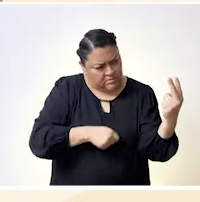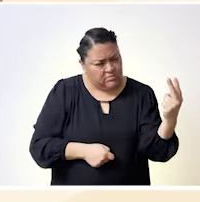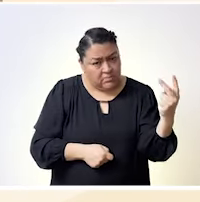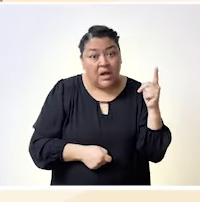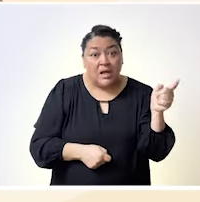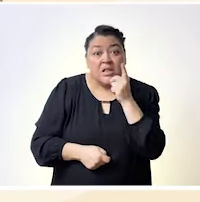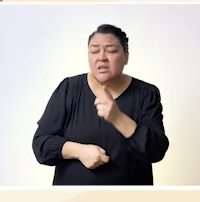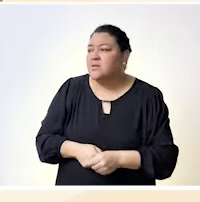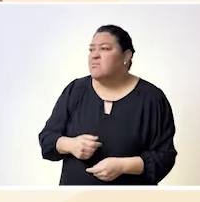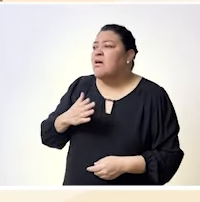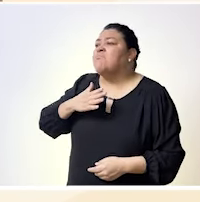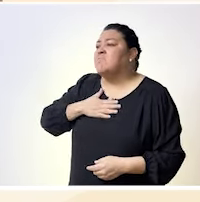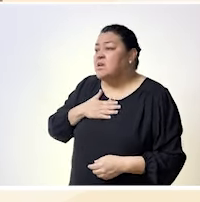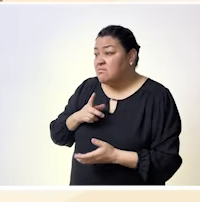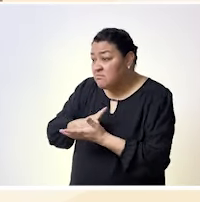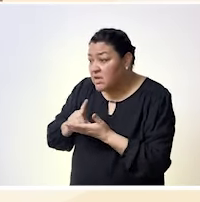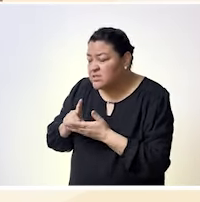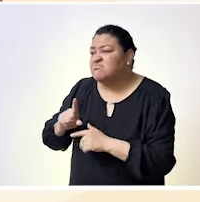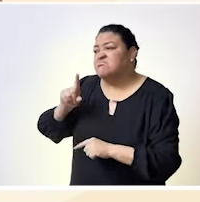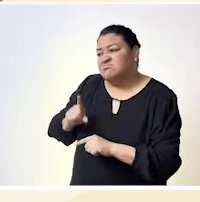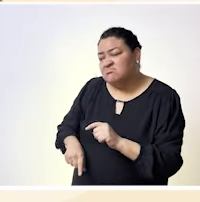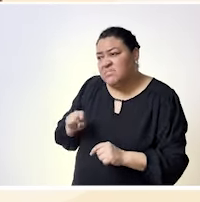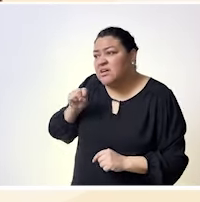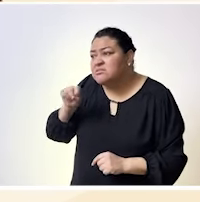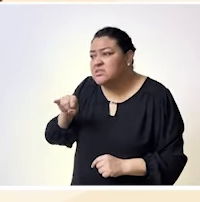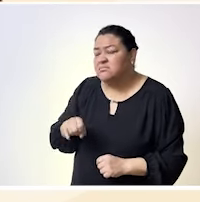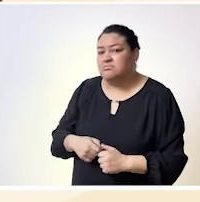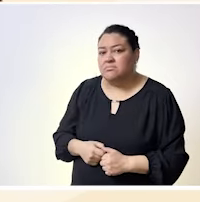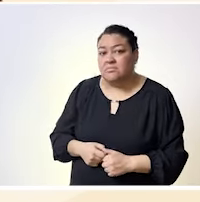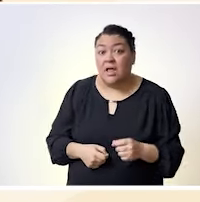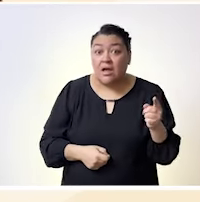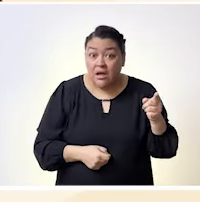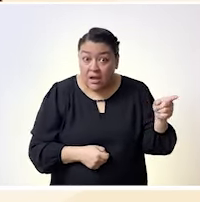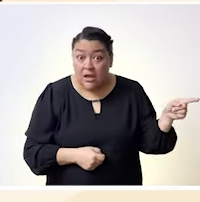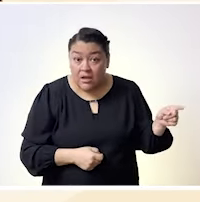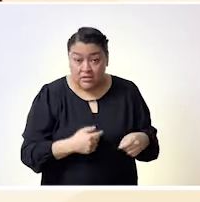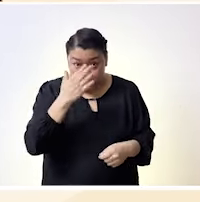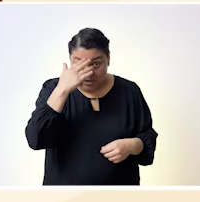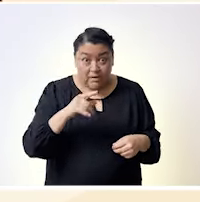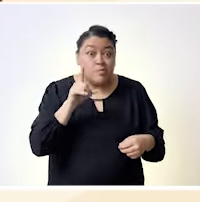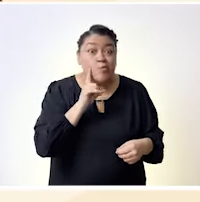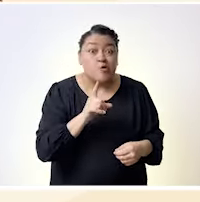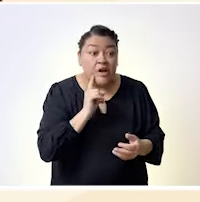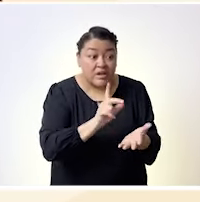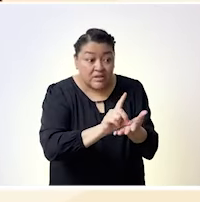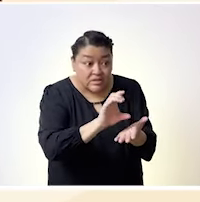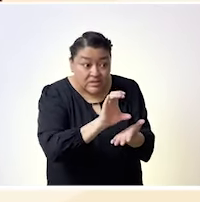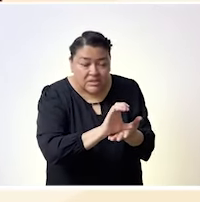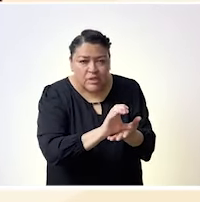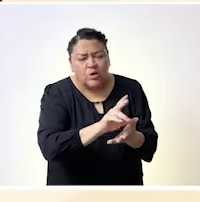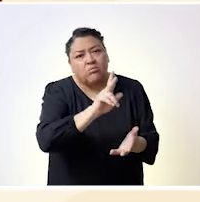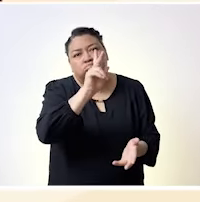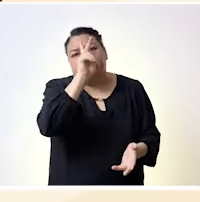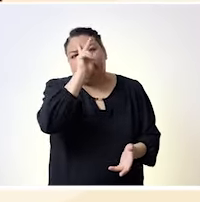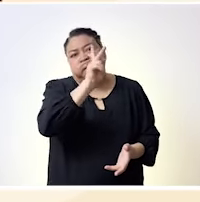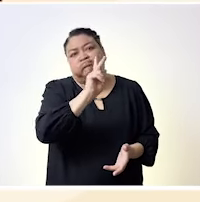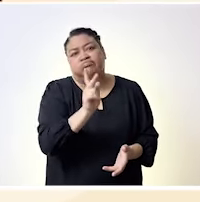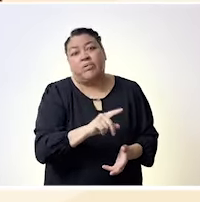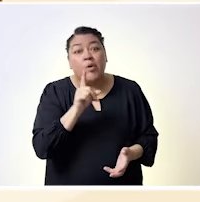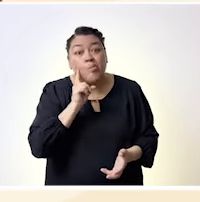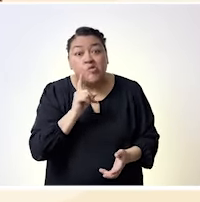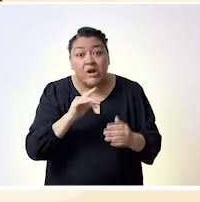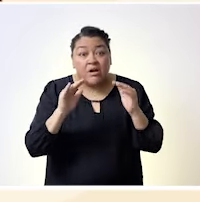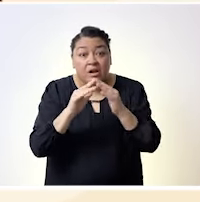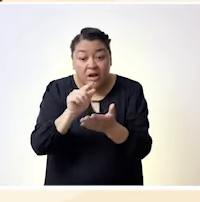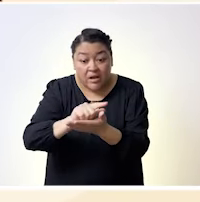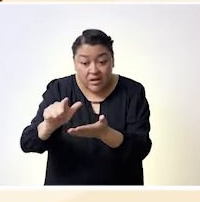injustificadamente un derecho, situación que se agudiza en el caso de las mujeres con discapacidad y entre las trabajadoras